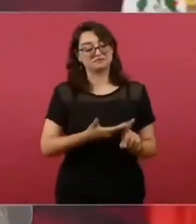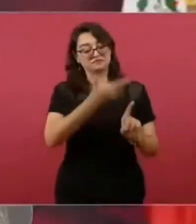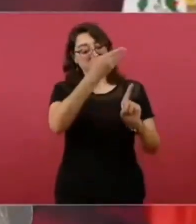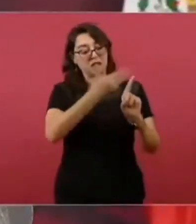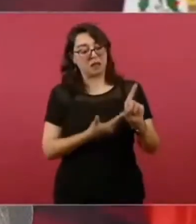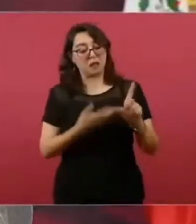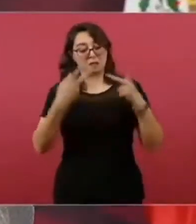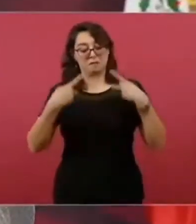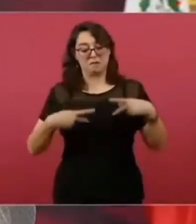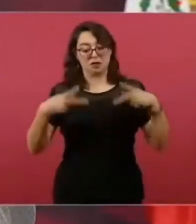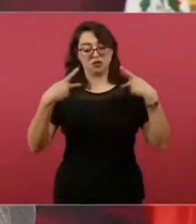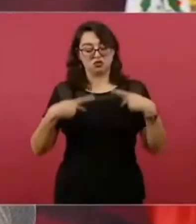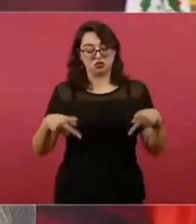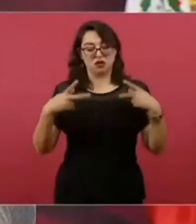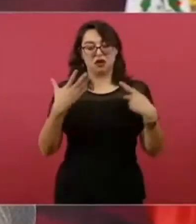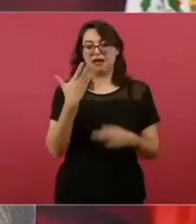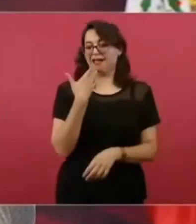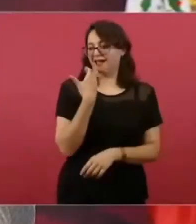por entero a la mentira,